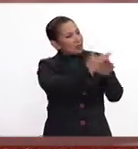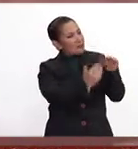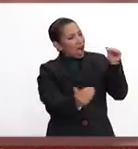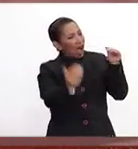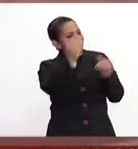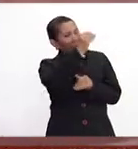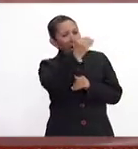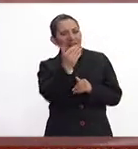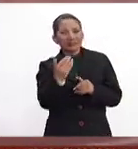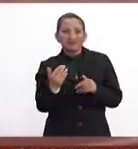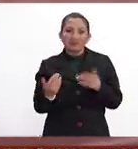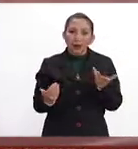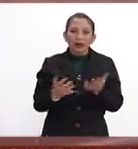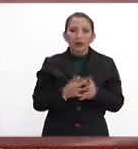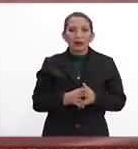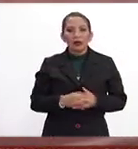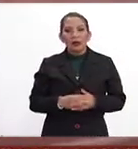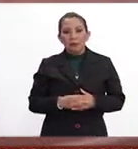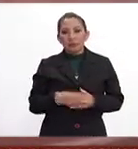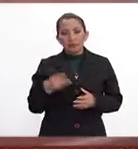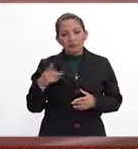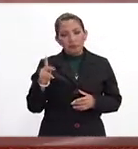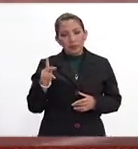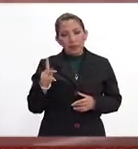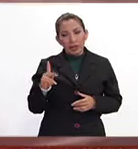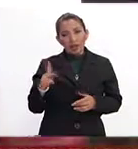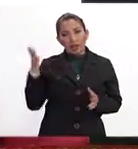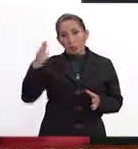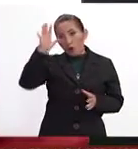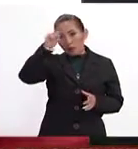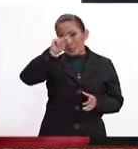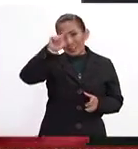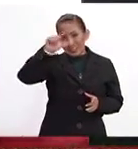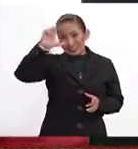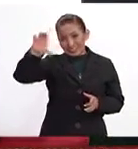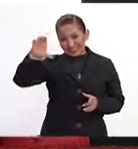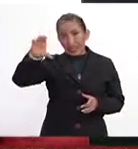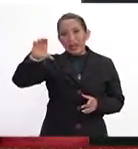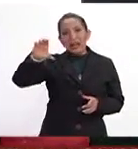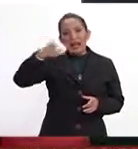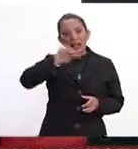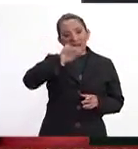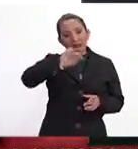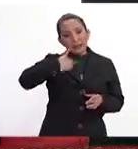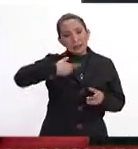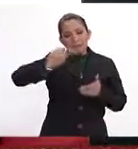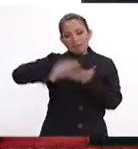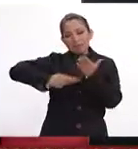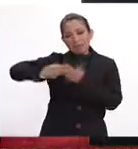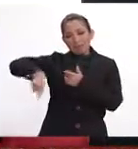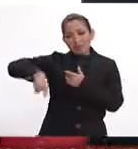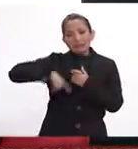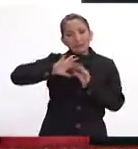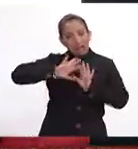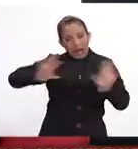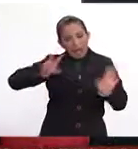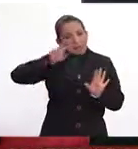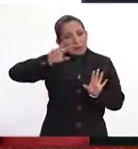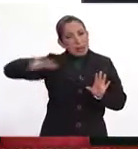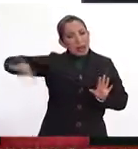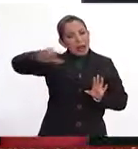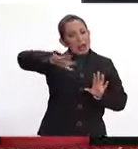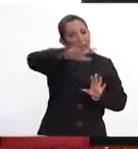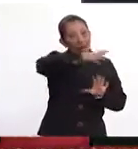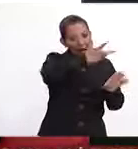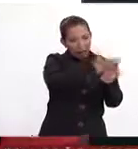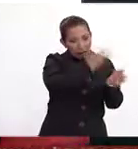señalas, no es. Pero como en el Tratado de Libre Comercio, en esta política pública ya empieza a haber sectores en